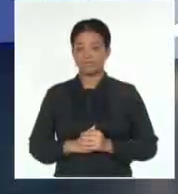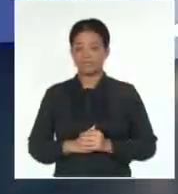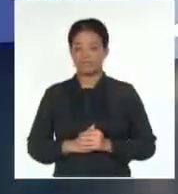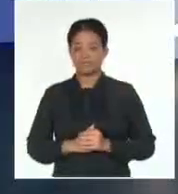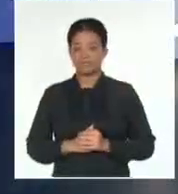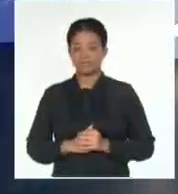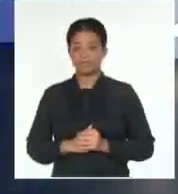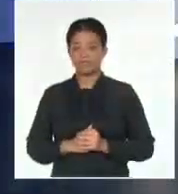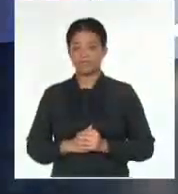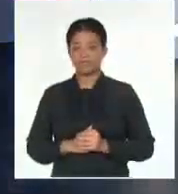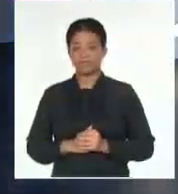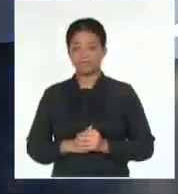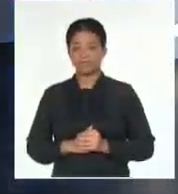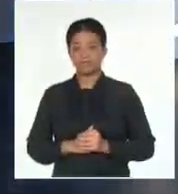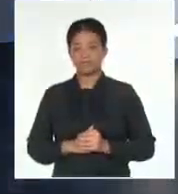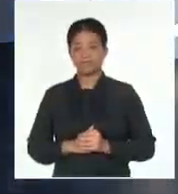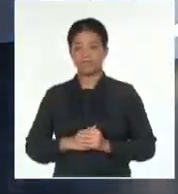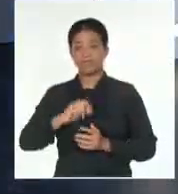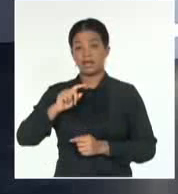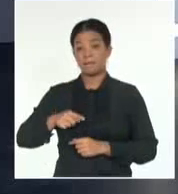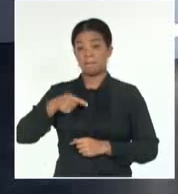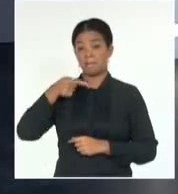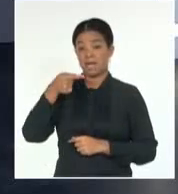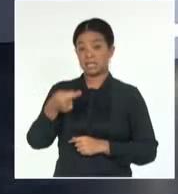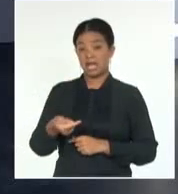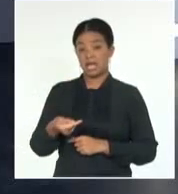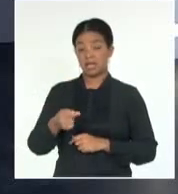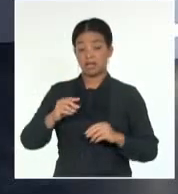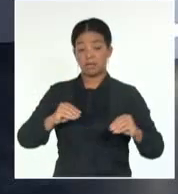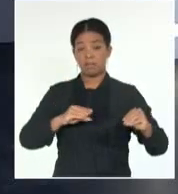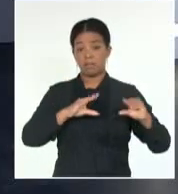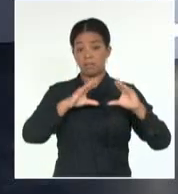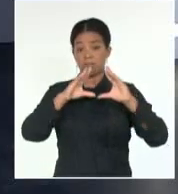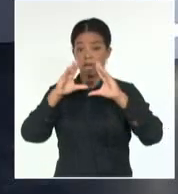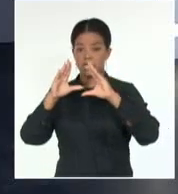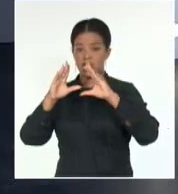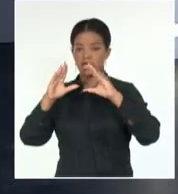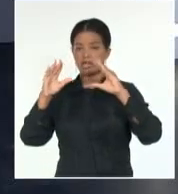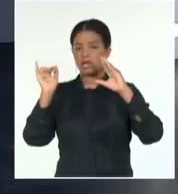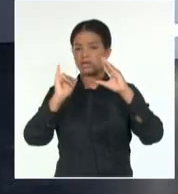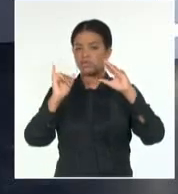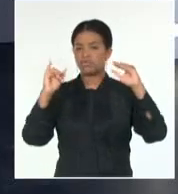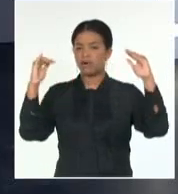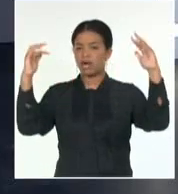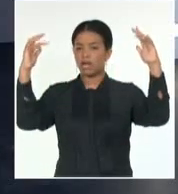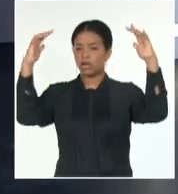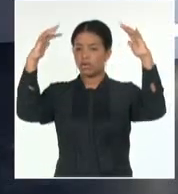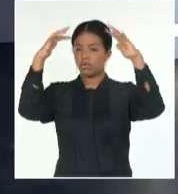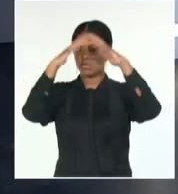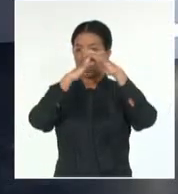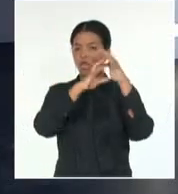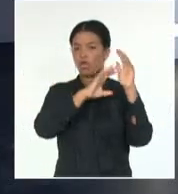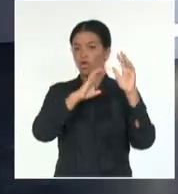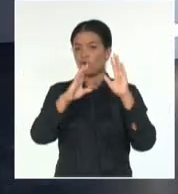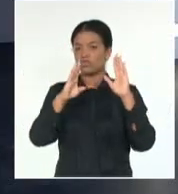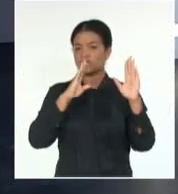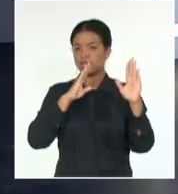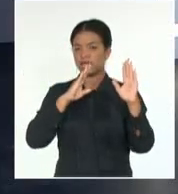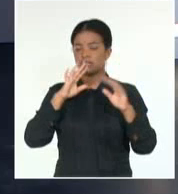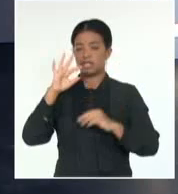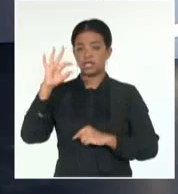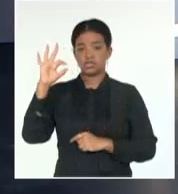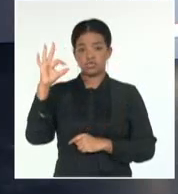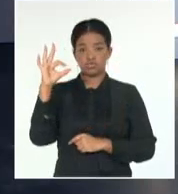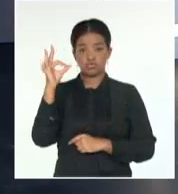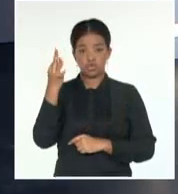parte oriental. Para mañana pues tendremos una mañana con cielos parcialmente nublados en el occidente, sol, algunas nubes, sobre